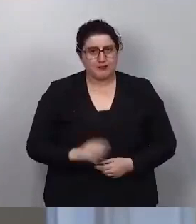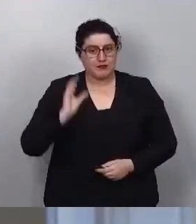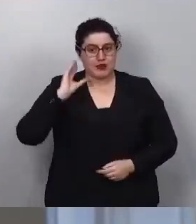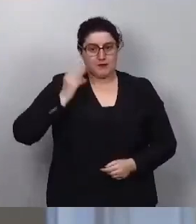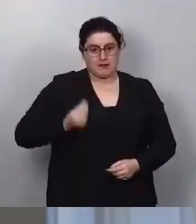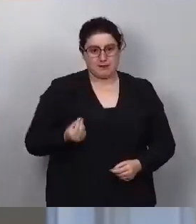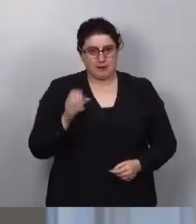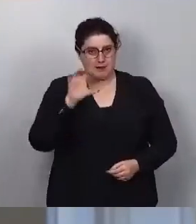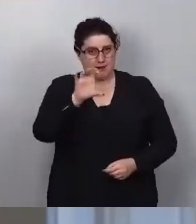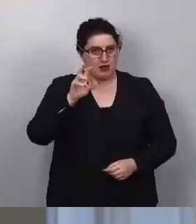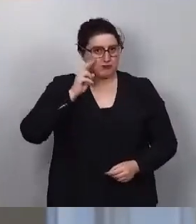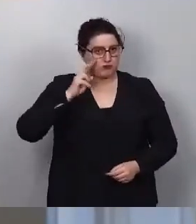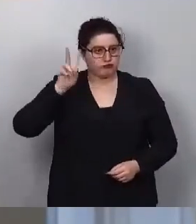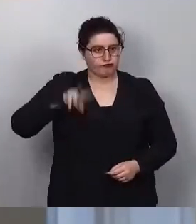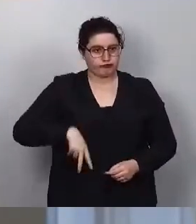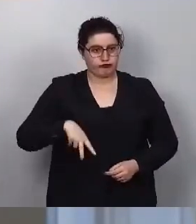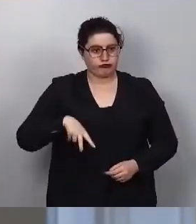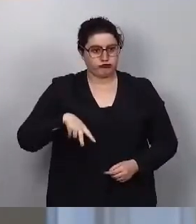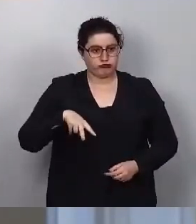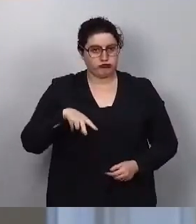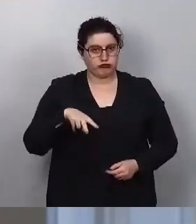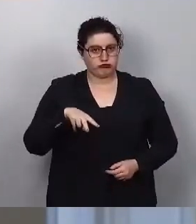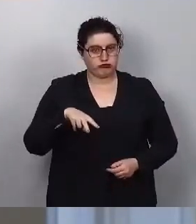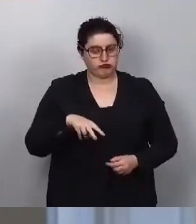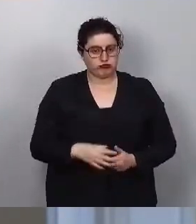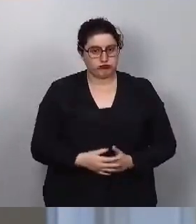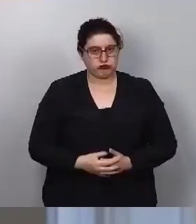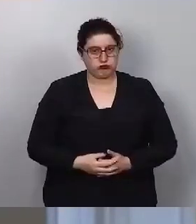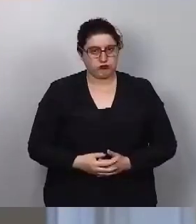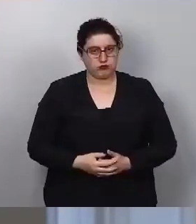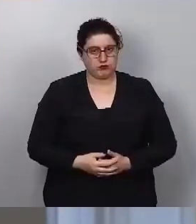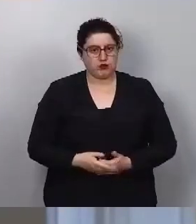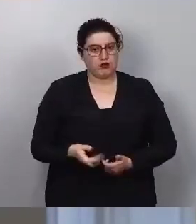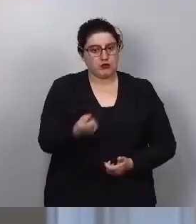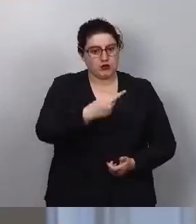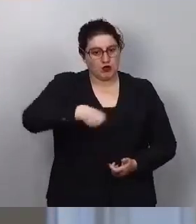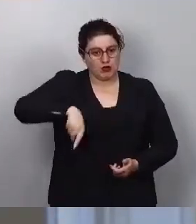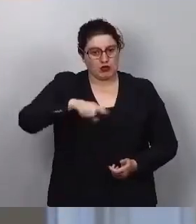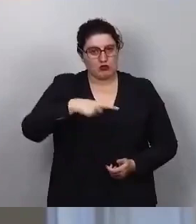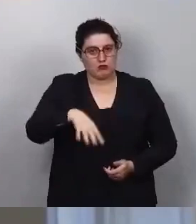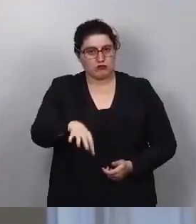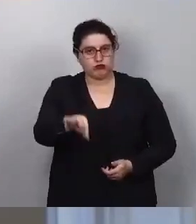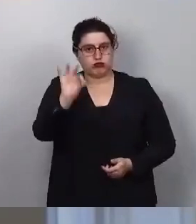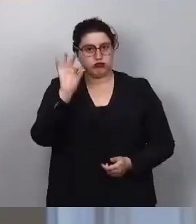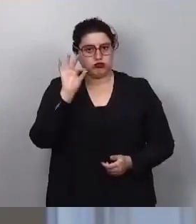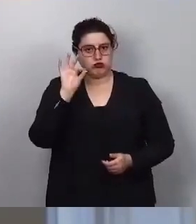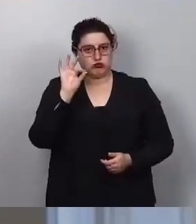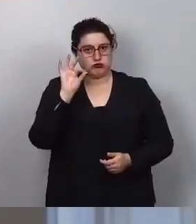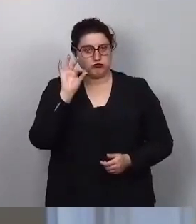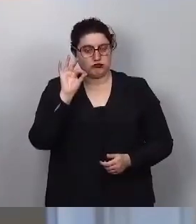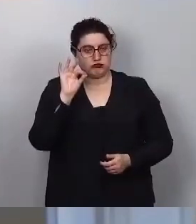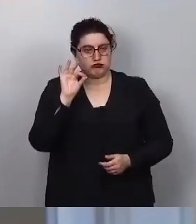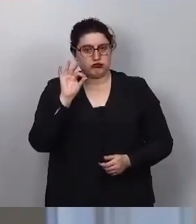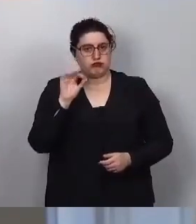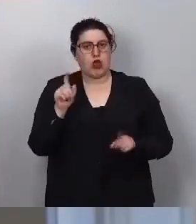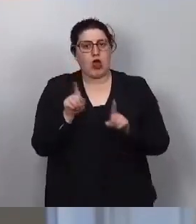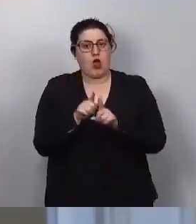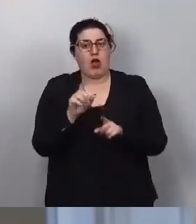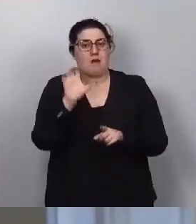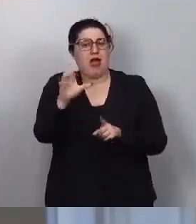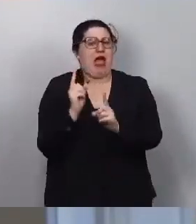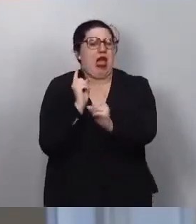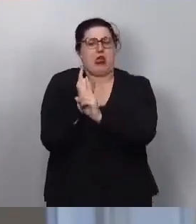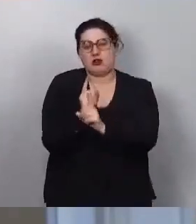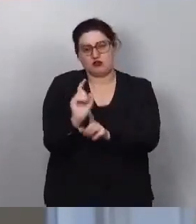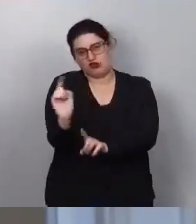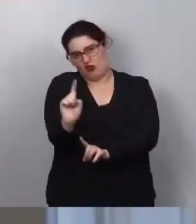Estado es una decisión que adoptamos o no adoptamos, mejor dicho, contra nadie, pero sí